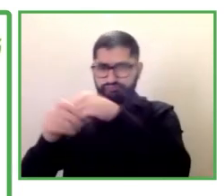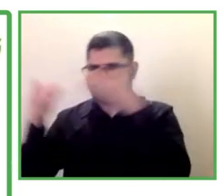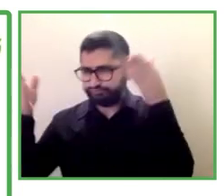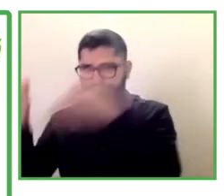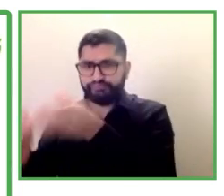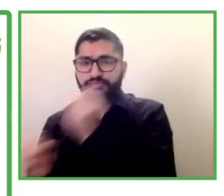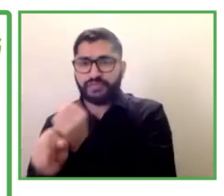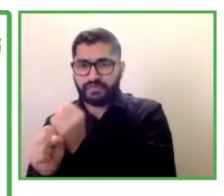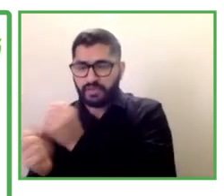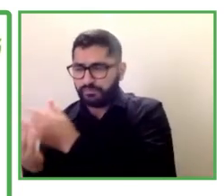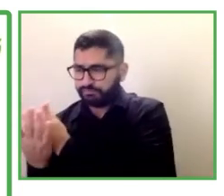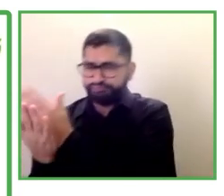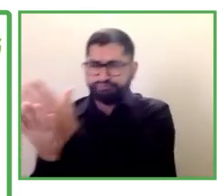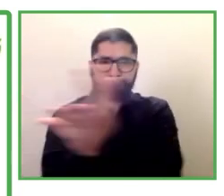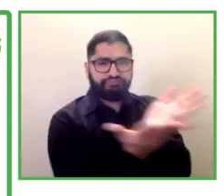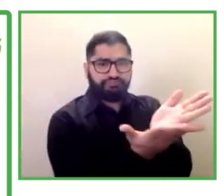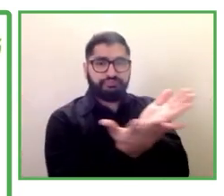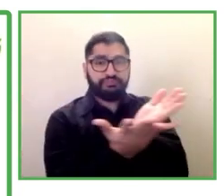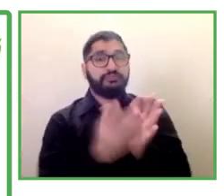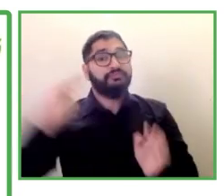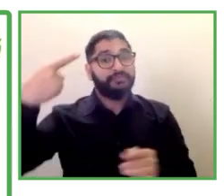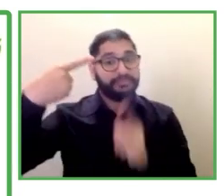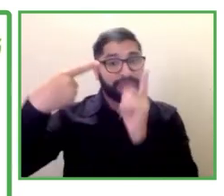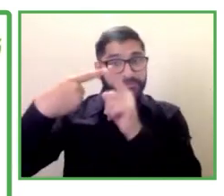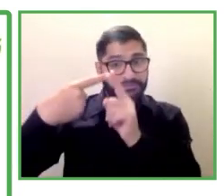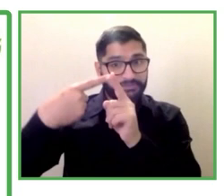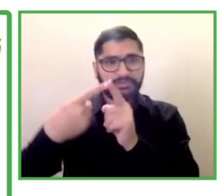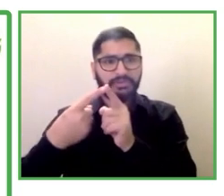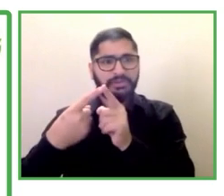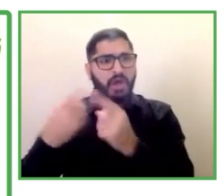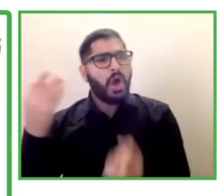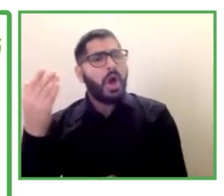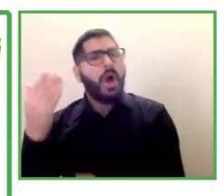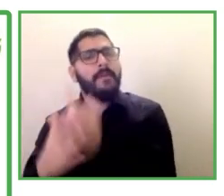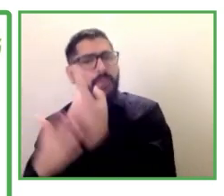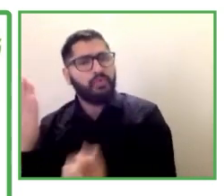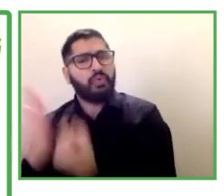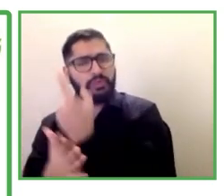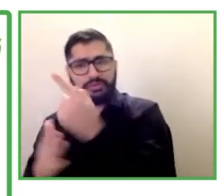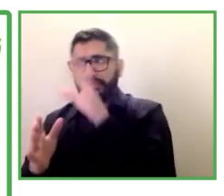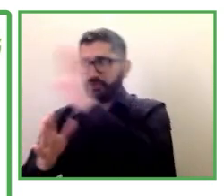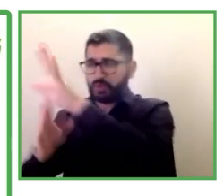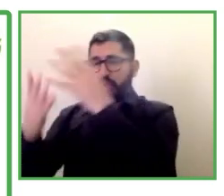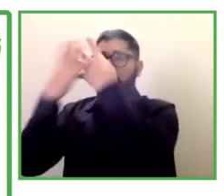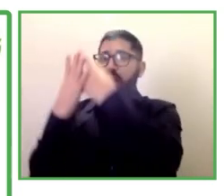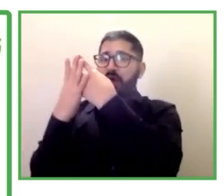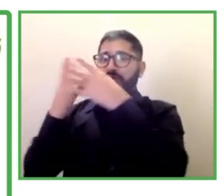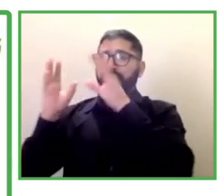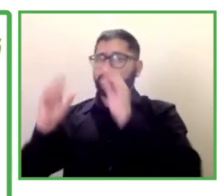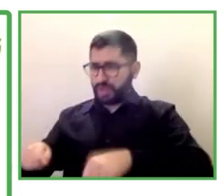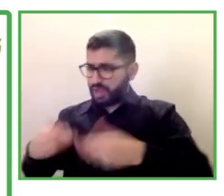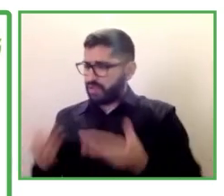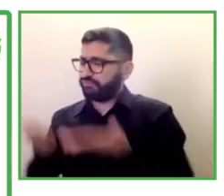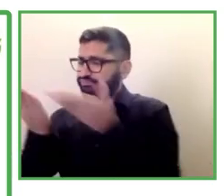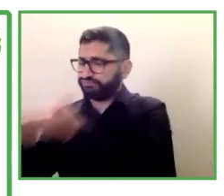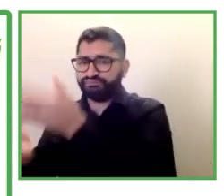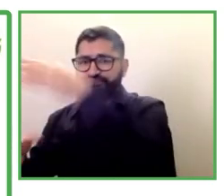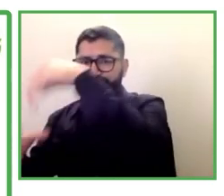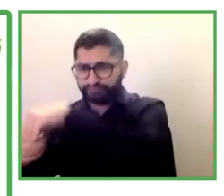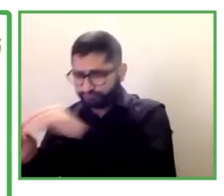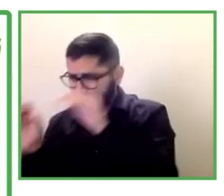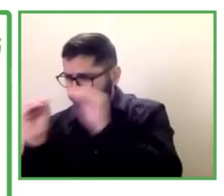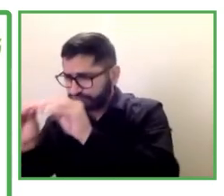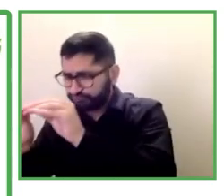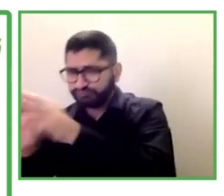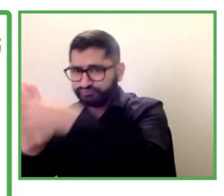en el centro penitenciario para ofrecer a los internos una formación profesional y, por otro lado, la posibilidad de salir del